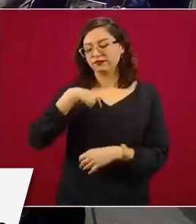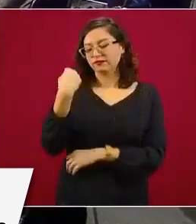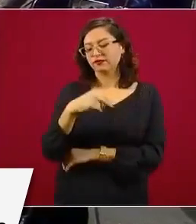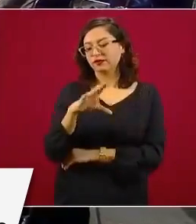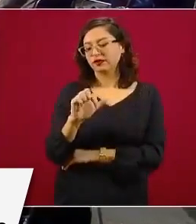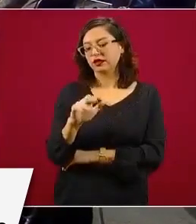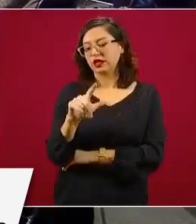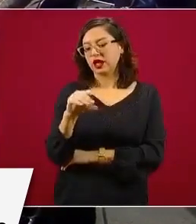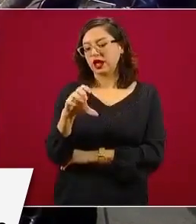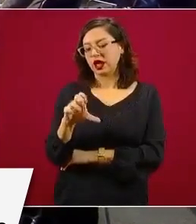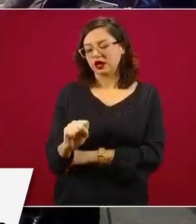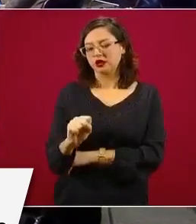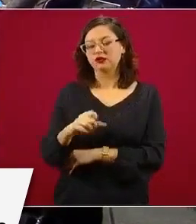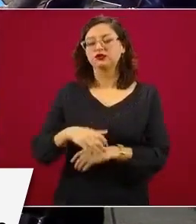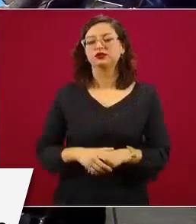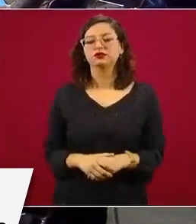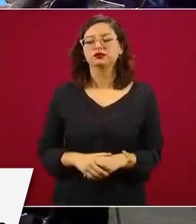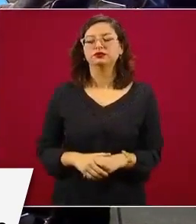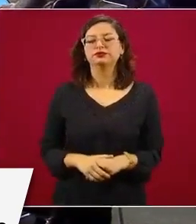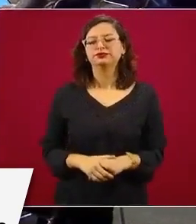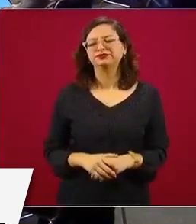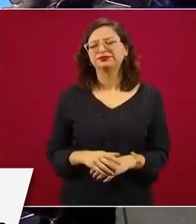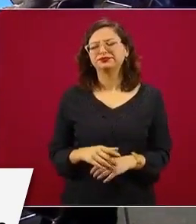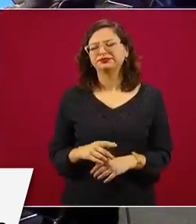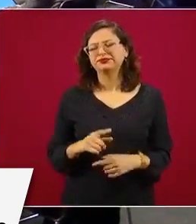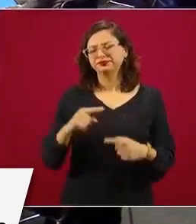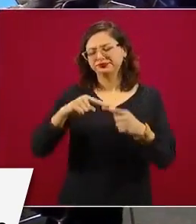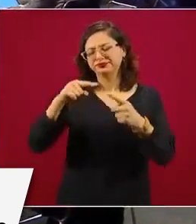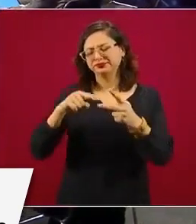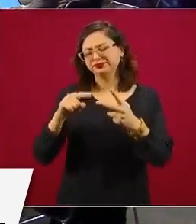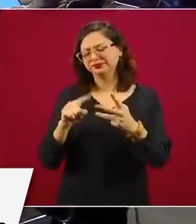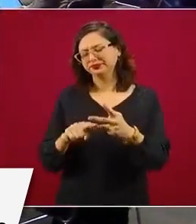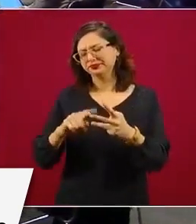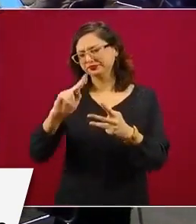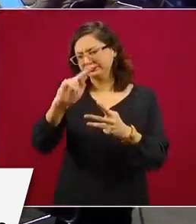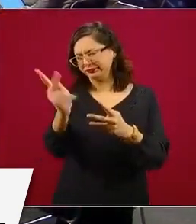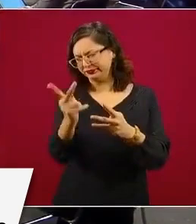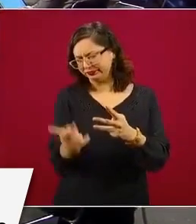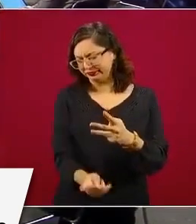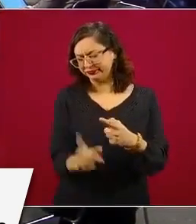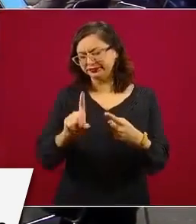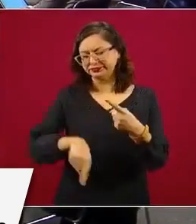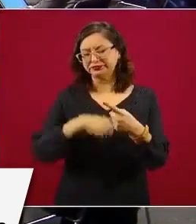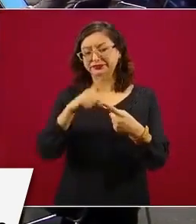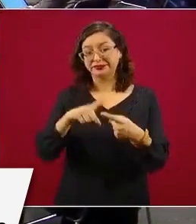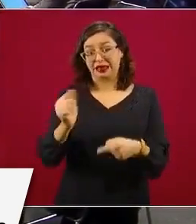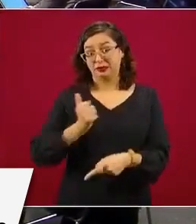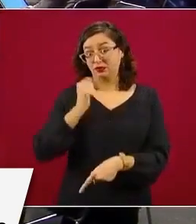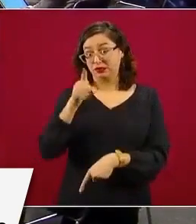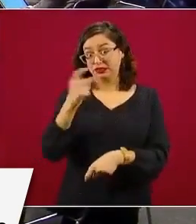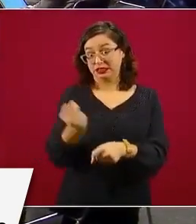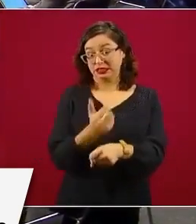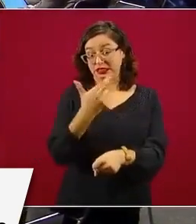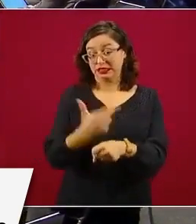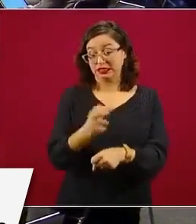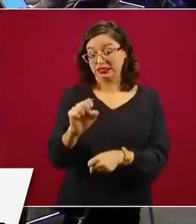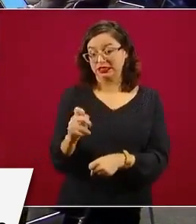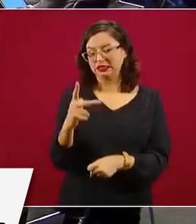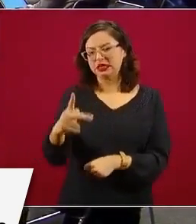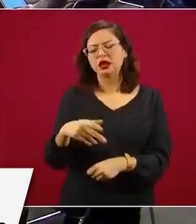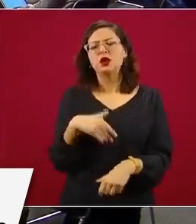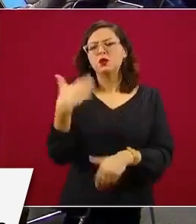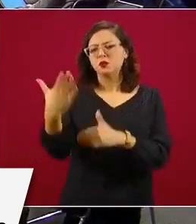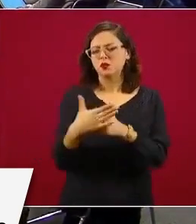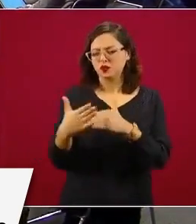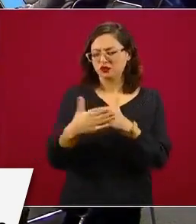Tres preguntas. La primera, rápidamente aprovechando que está aquí el secretario de Educación Pública, si nos puede comentar si a partir del próximo ciclo escolar va a